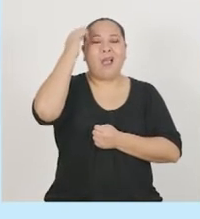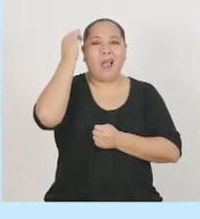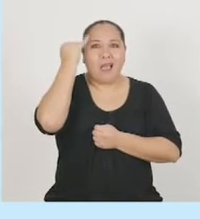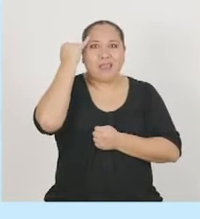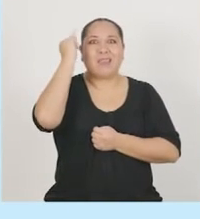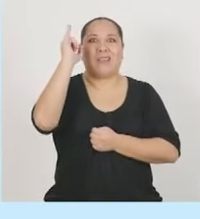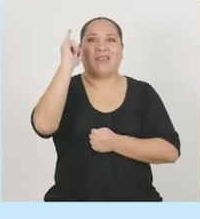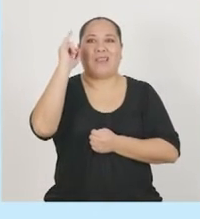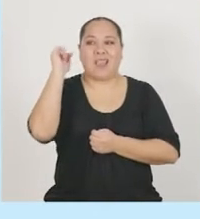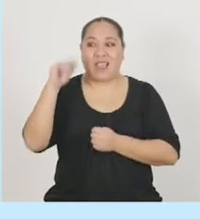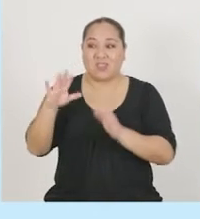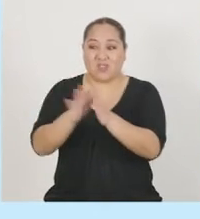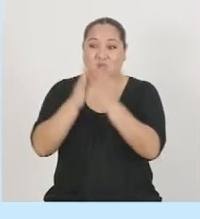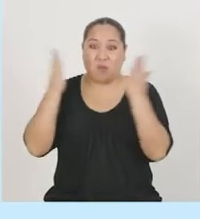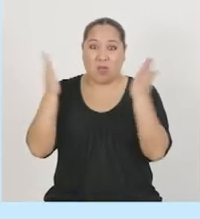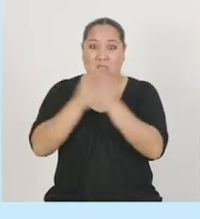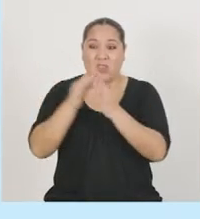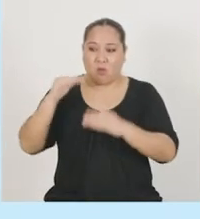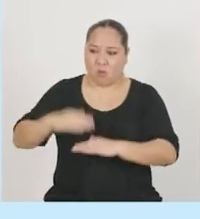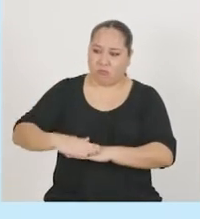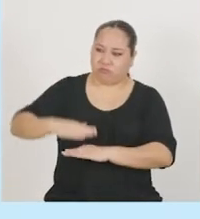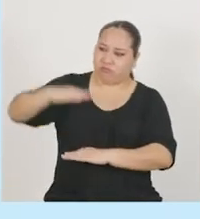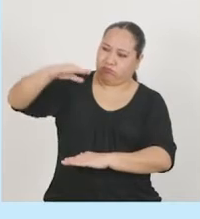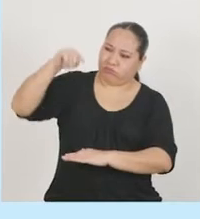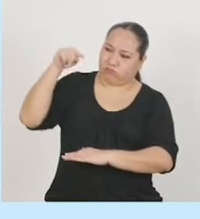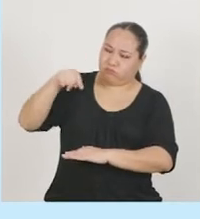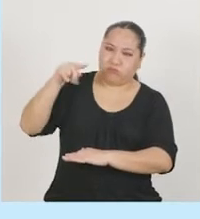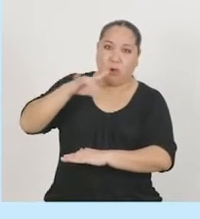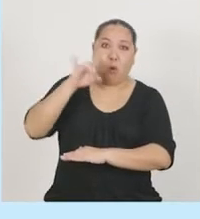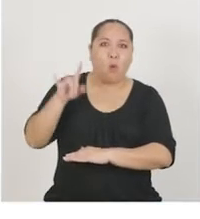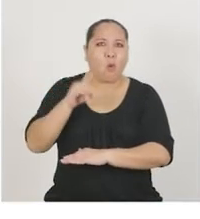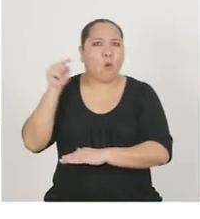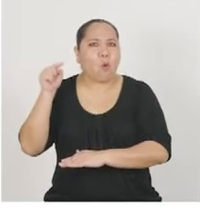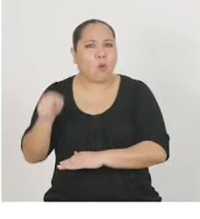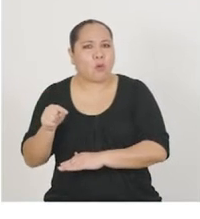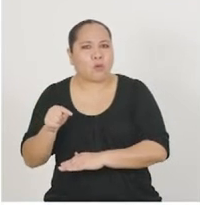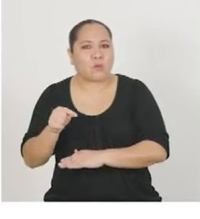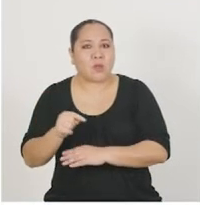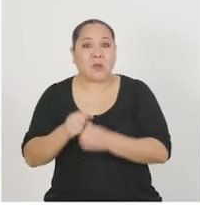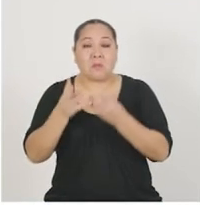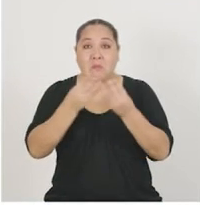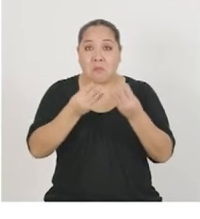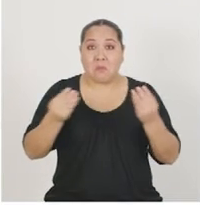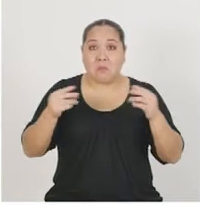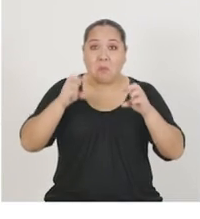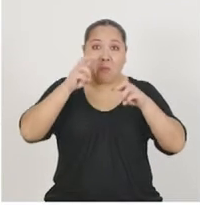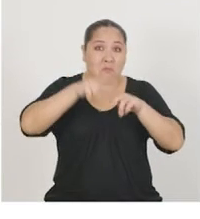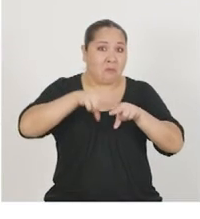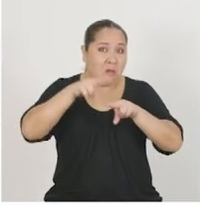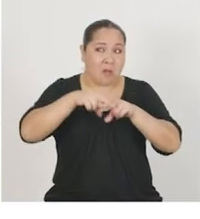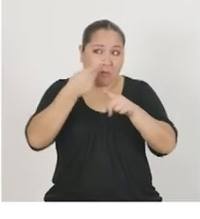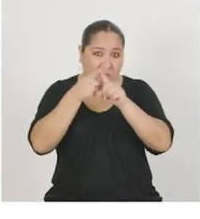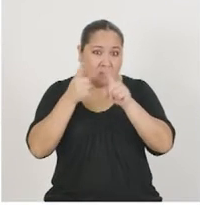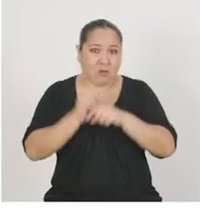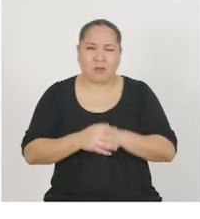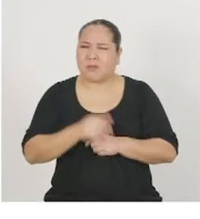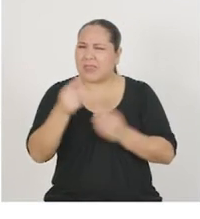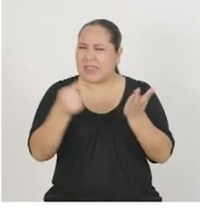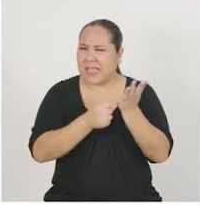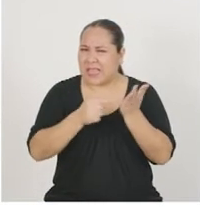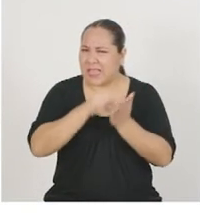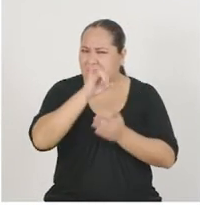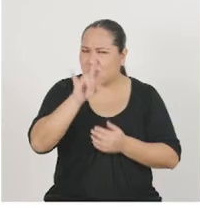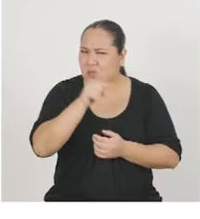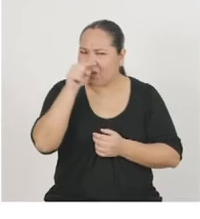estos periódicos se podrían usar para hacer muebles. ¿Recuerdas algunas técnicas que se utilizan en la fase